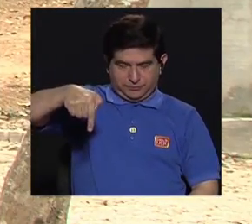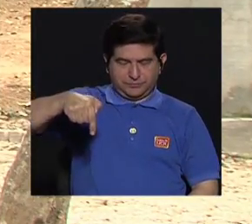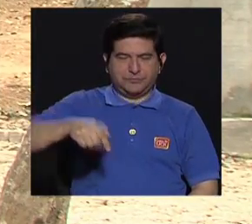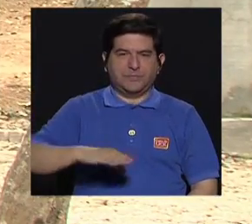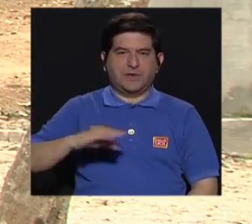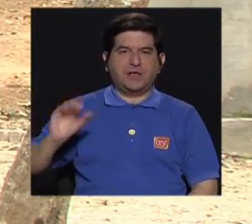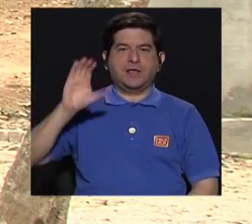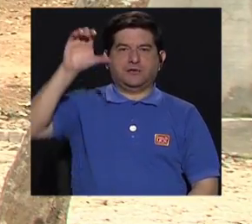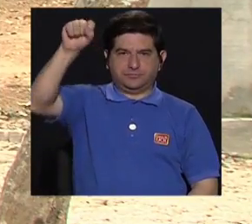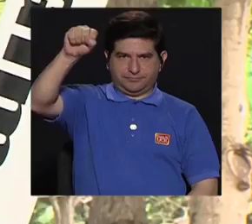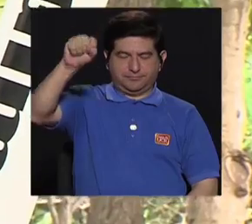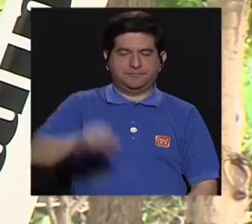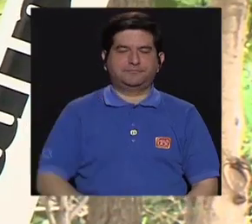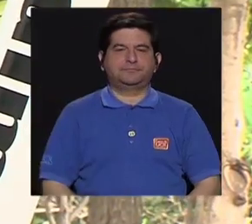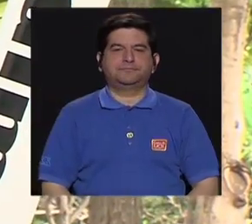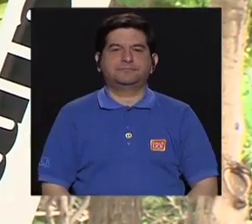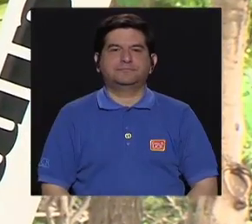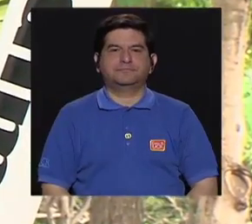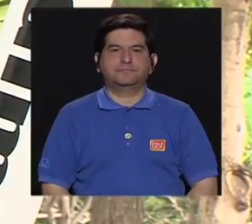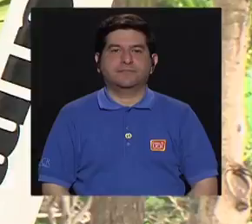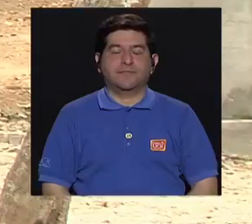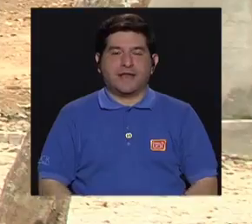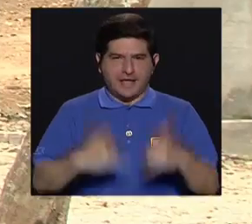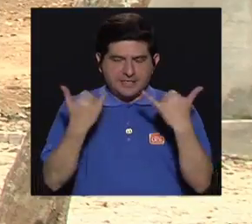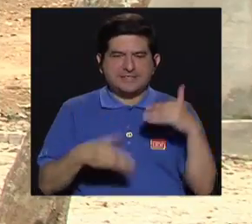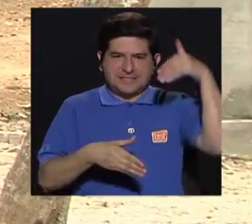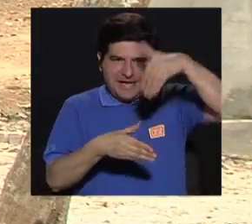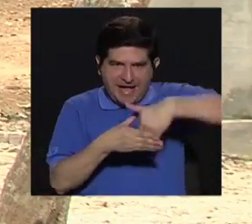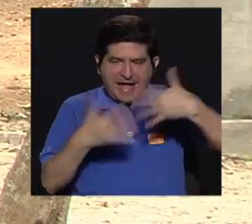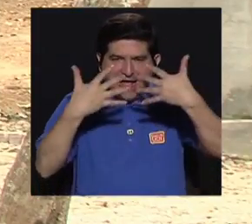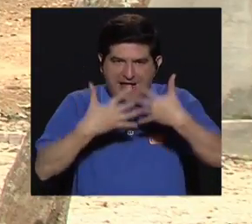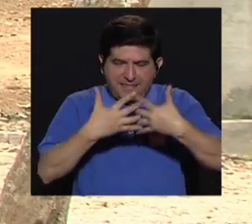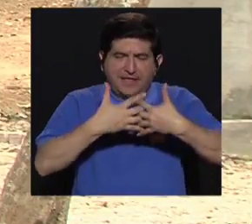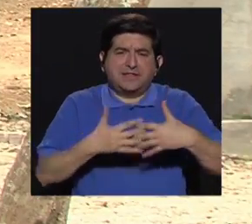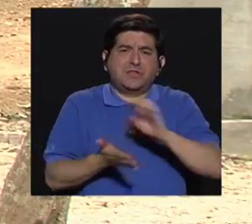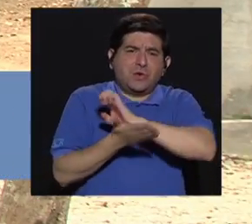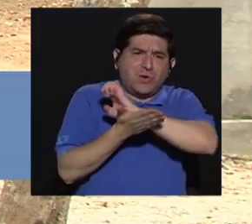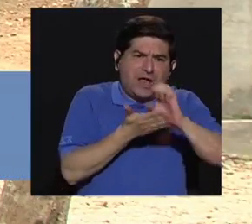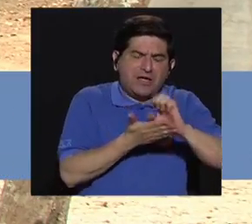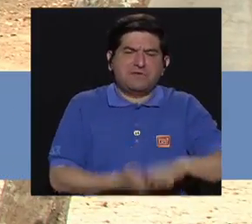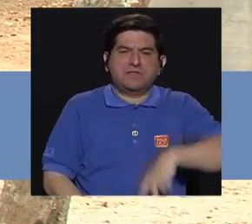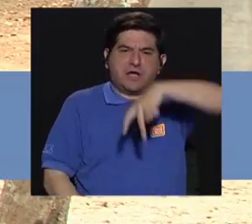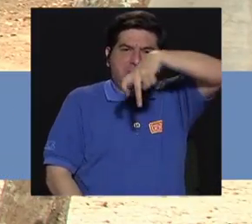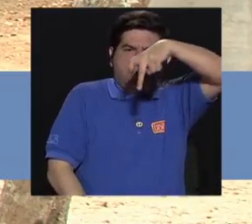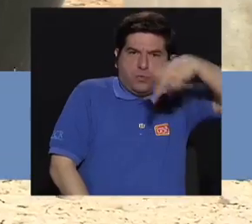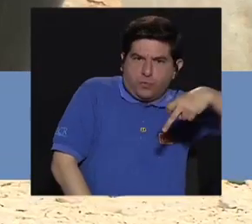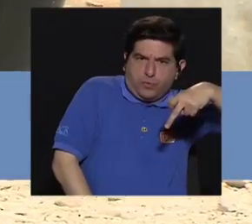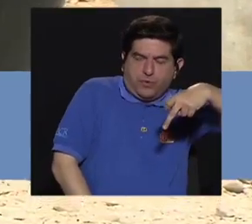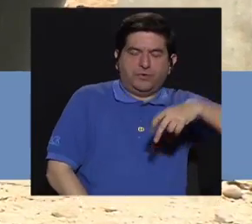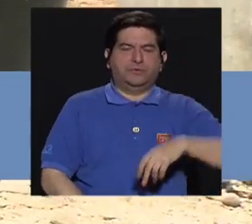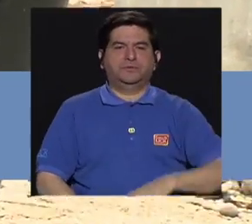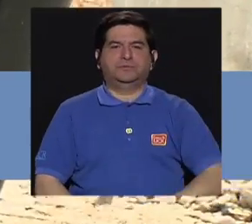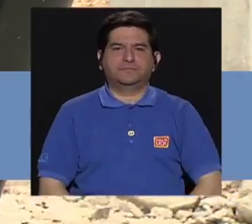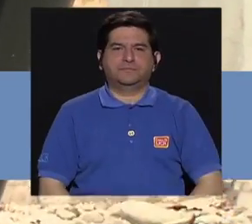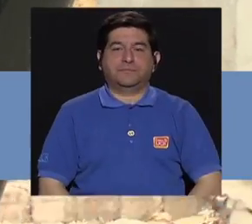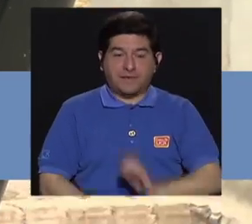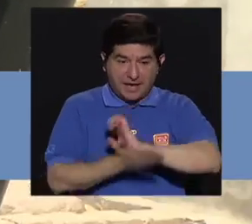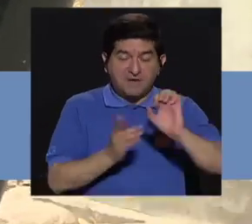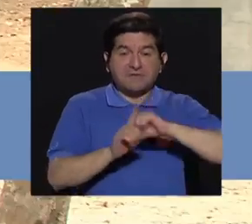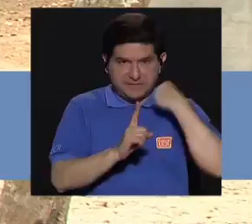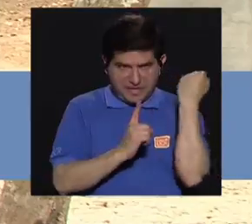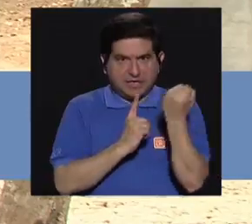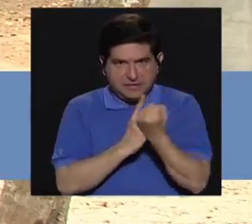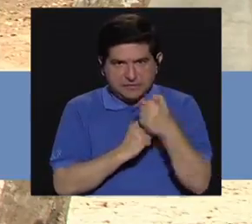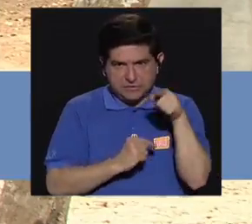y de la agarradera de arriba. Ahí ya estamos dentro de la máquina y evitamos que la máquina se vaya del otro lado. Haga el movimiento para atrás como